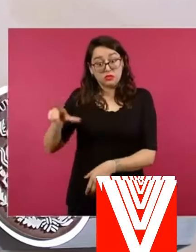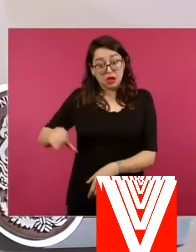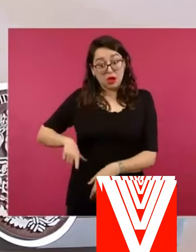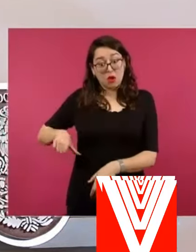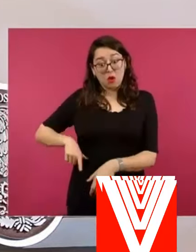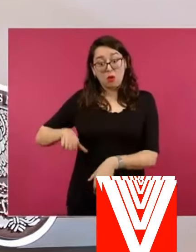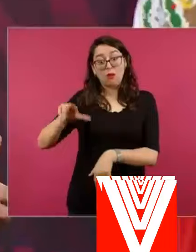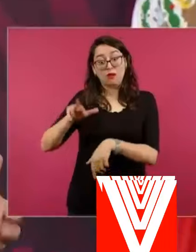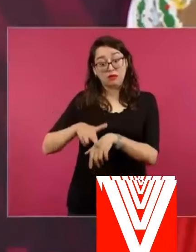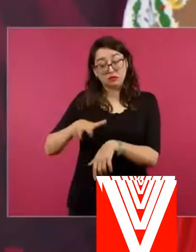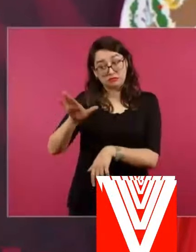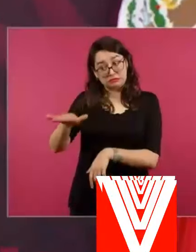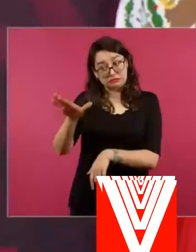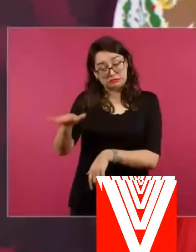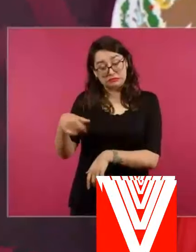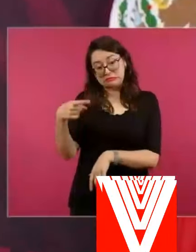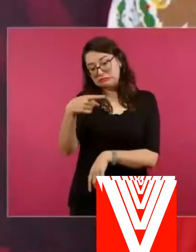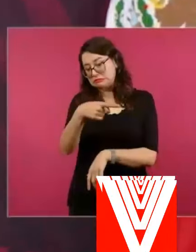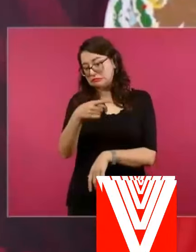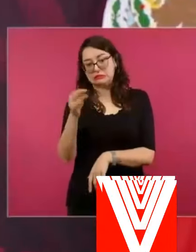y me llamó mucho la atención